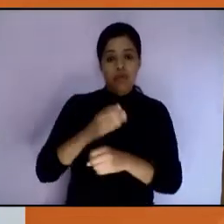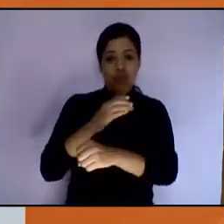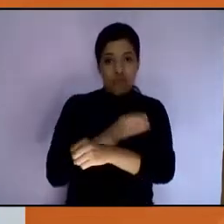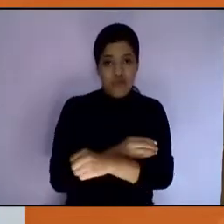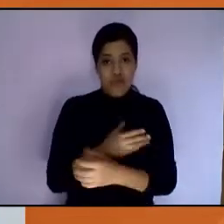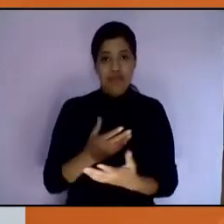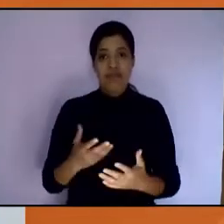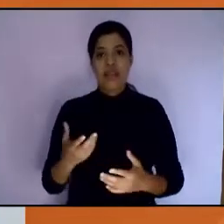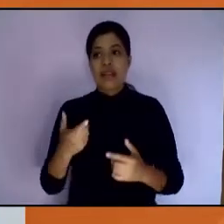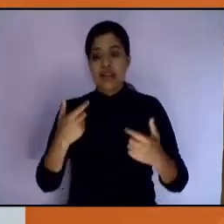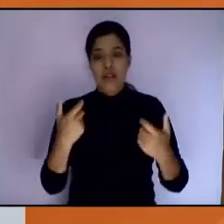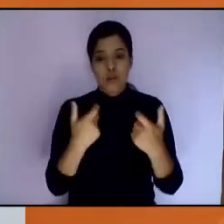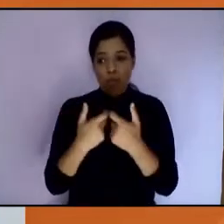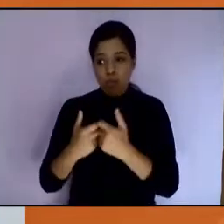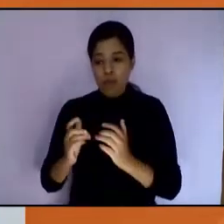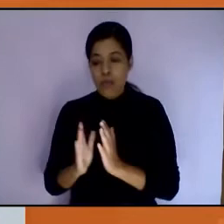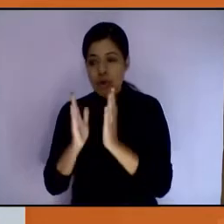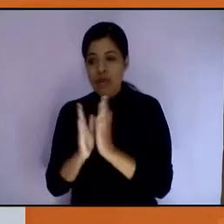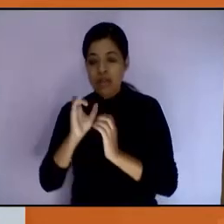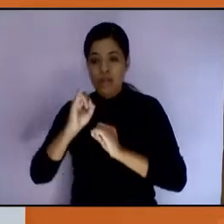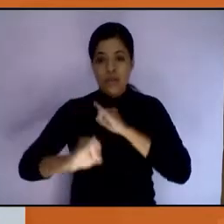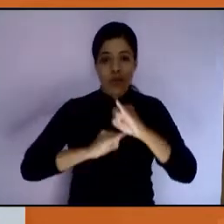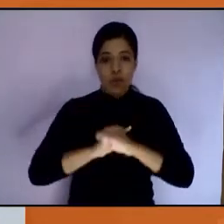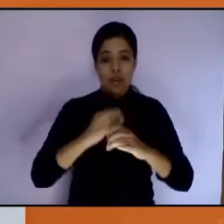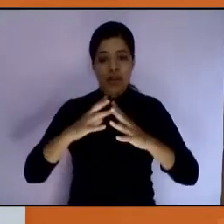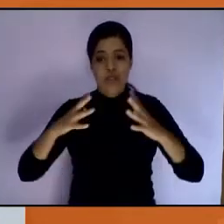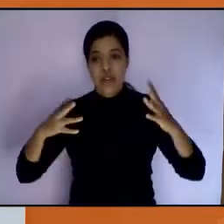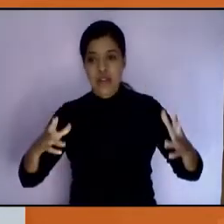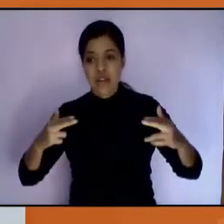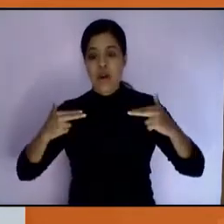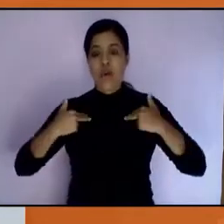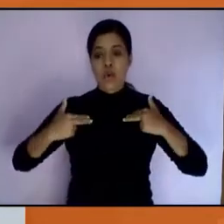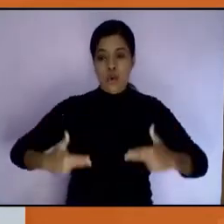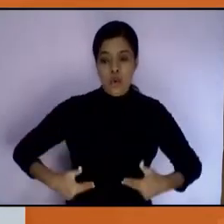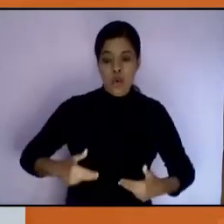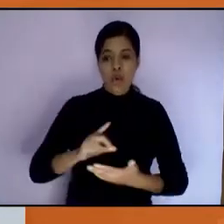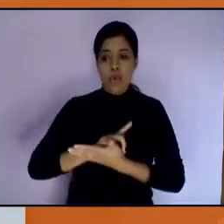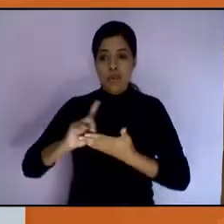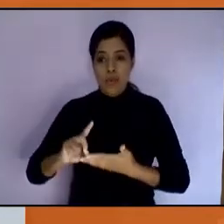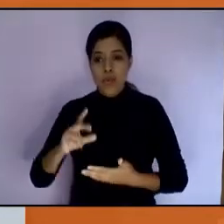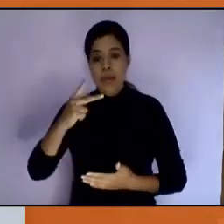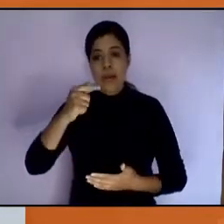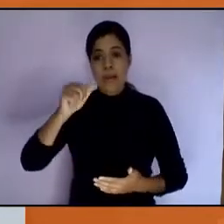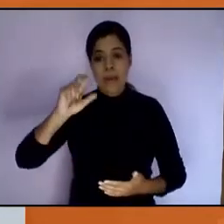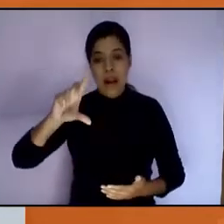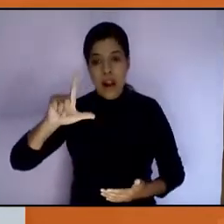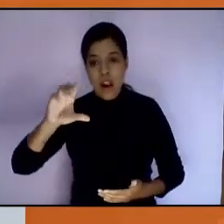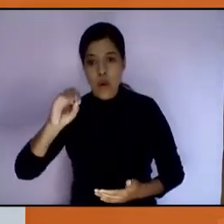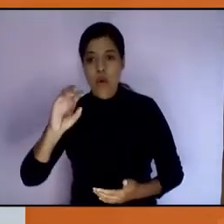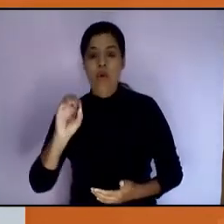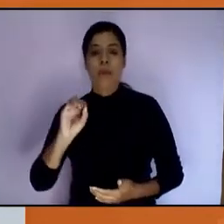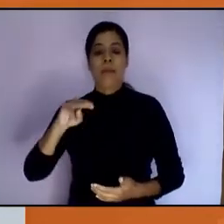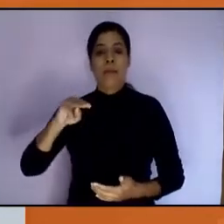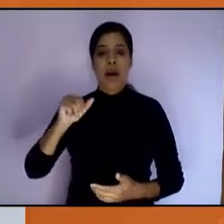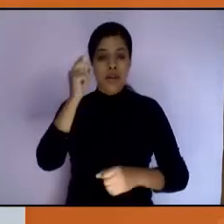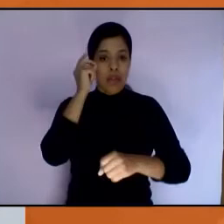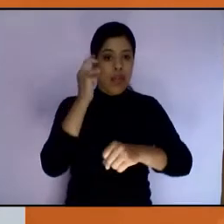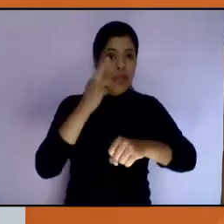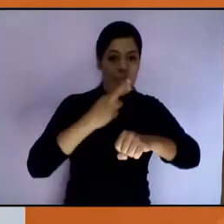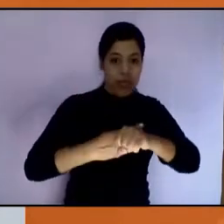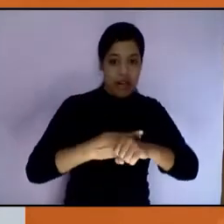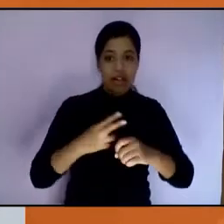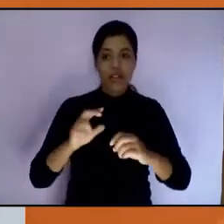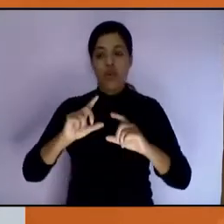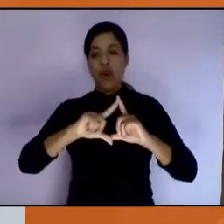temas de cooperación internacional, desarrollo, derechos humanos y género. A la doctora Paloma Ayala, actual directora del seguimiento de la política